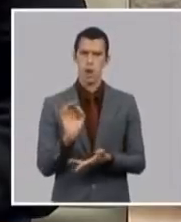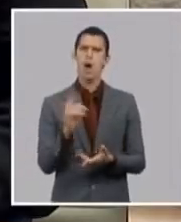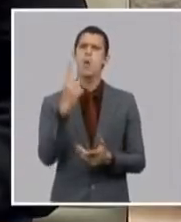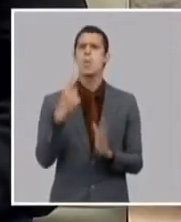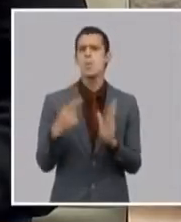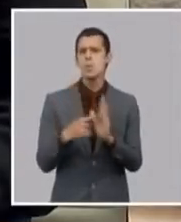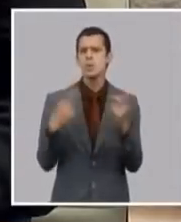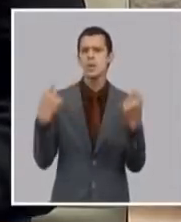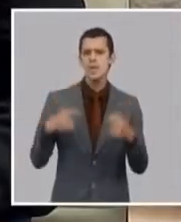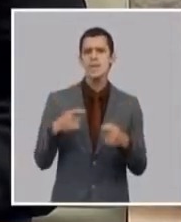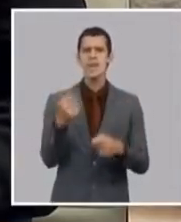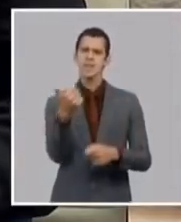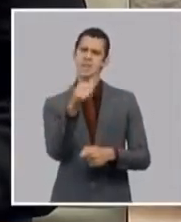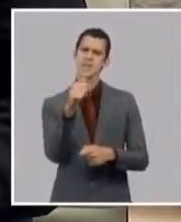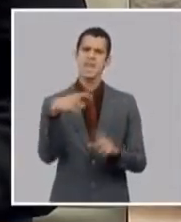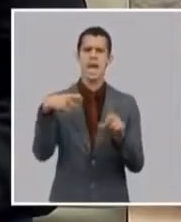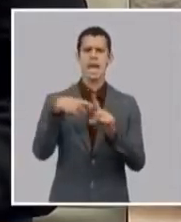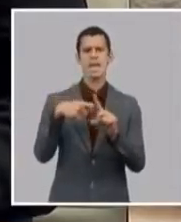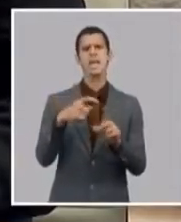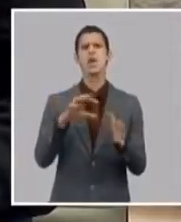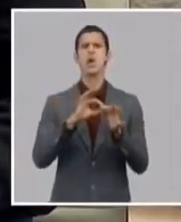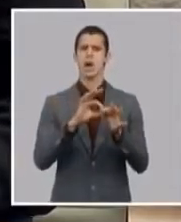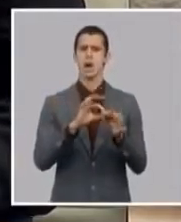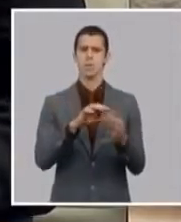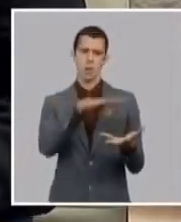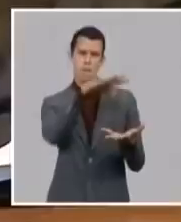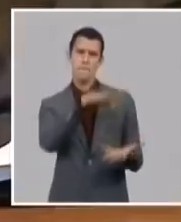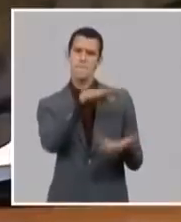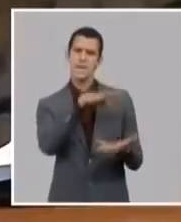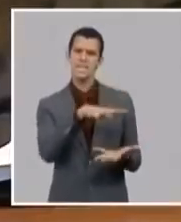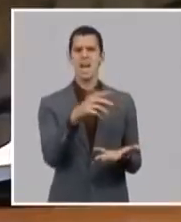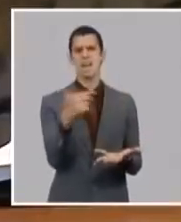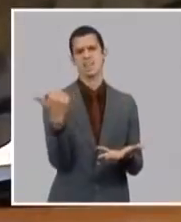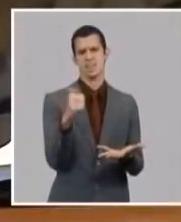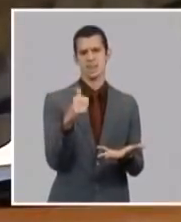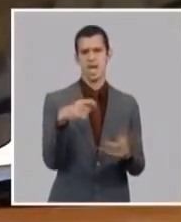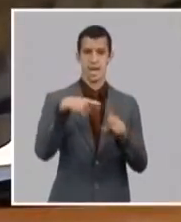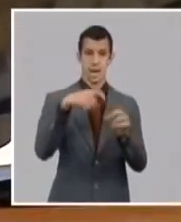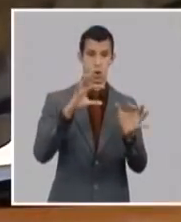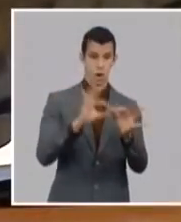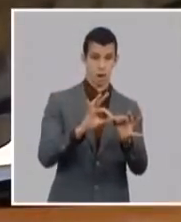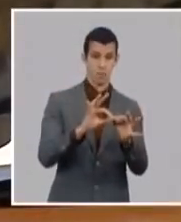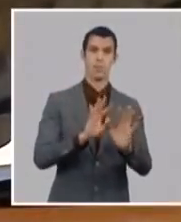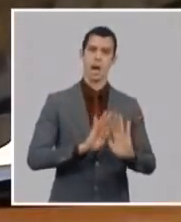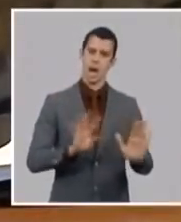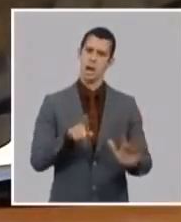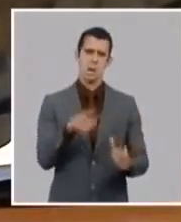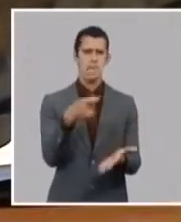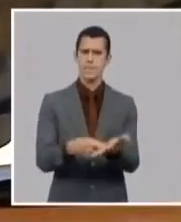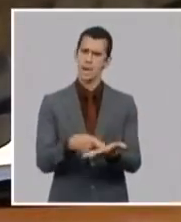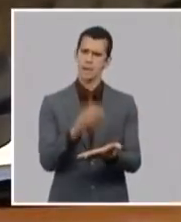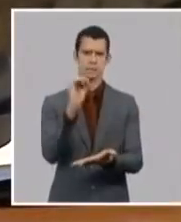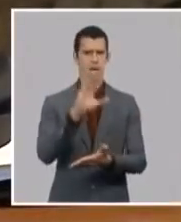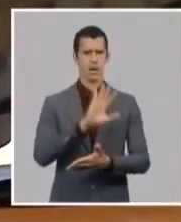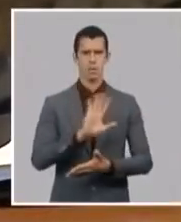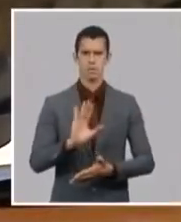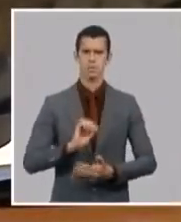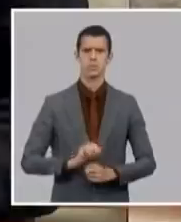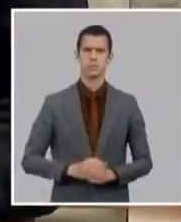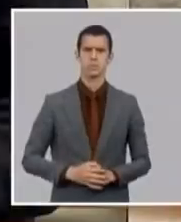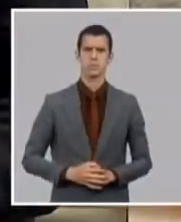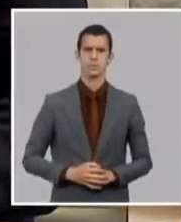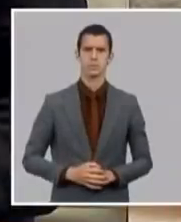kilogramos de medicamentos y no paga nada no paga nada hay personas que no lo saben hay otros que sí